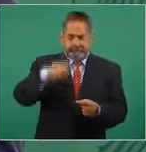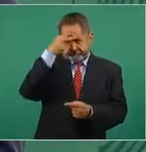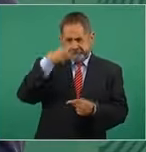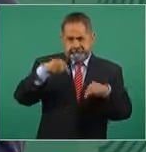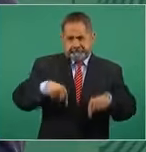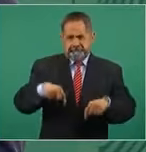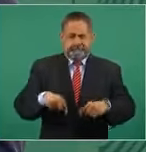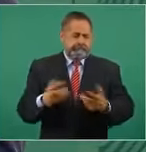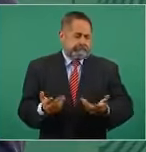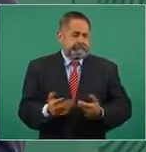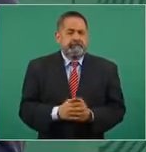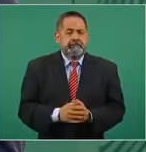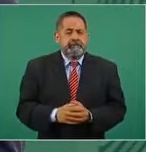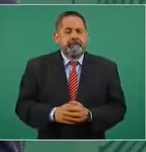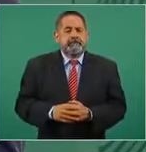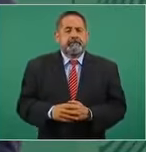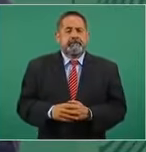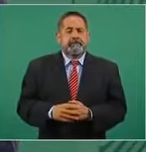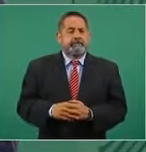No.